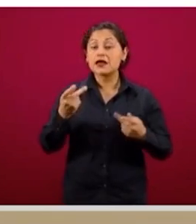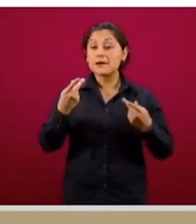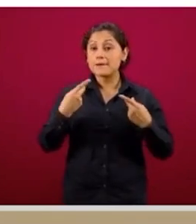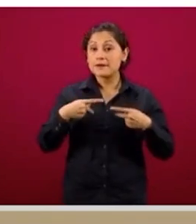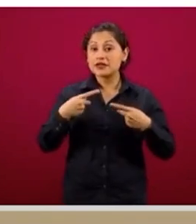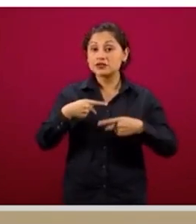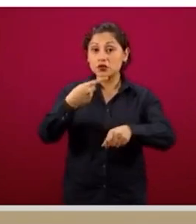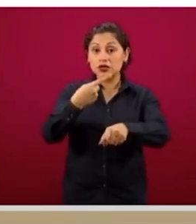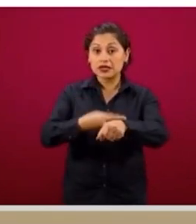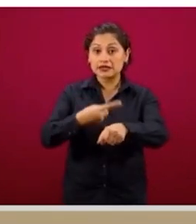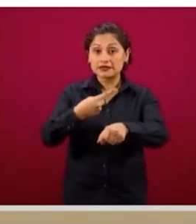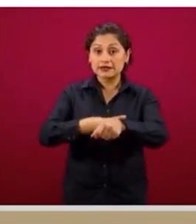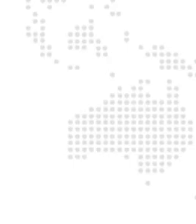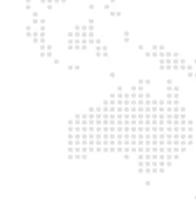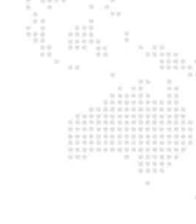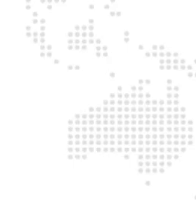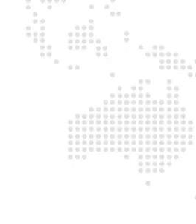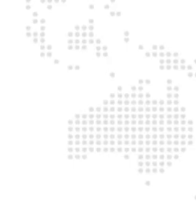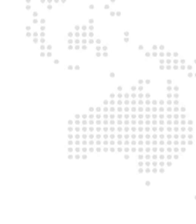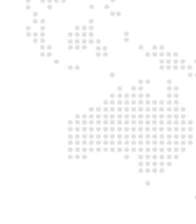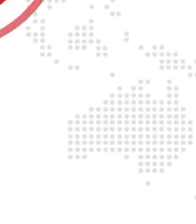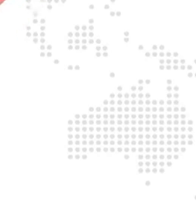no especificadas.